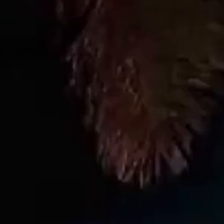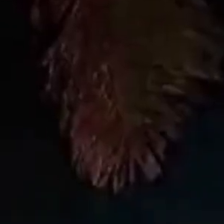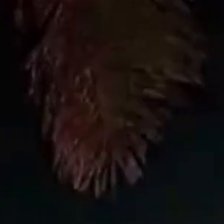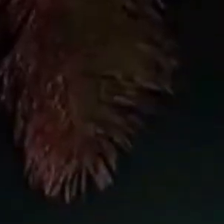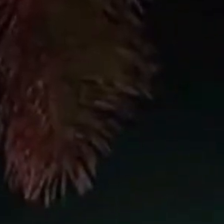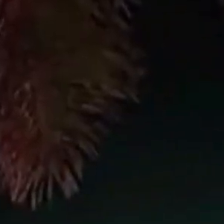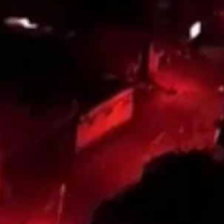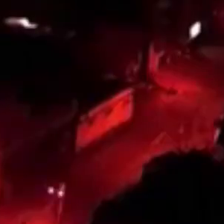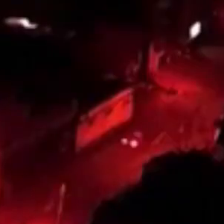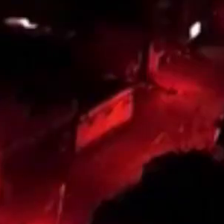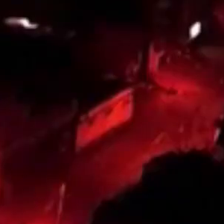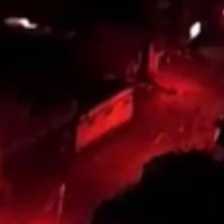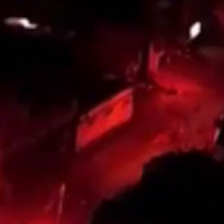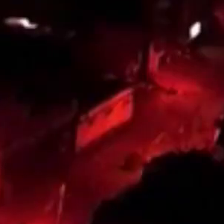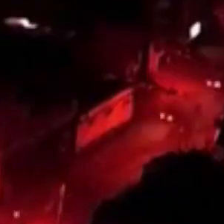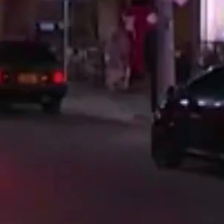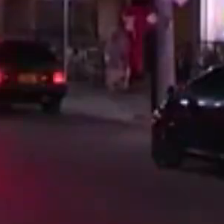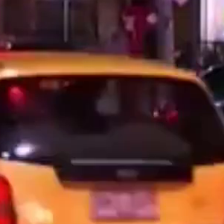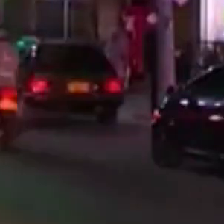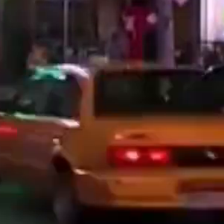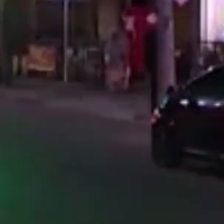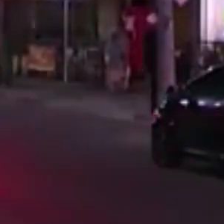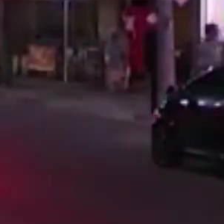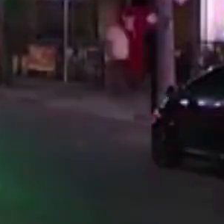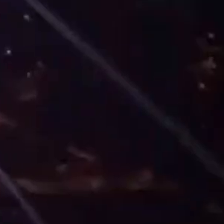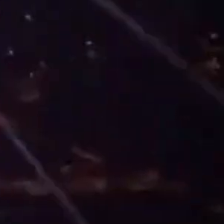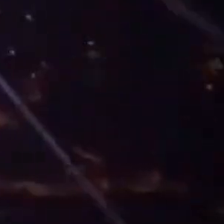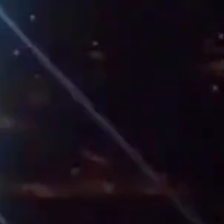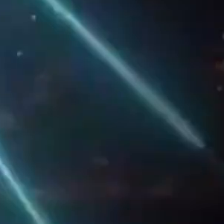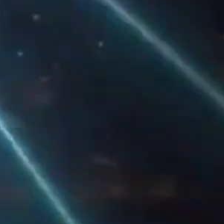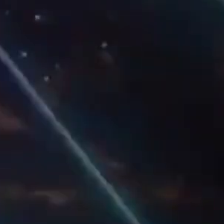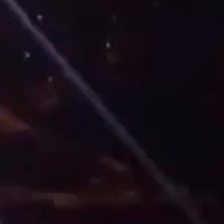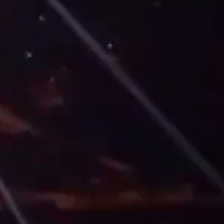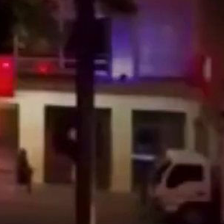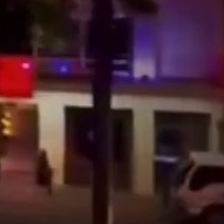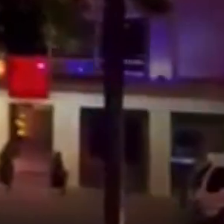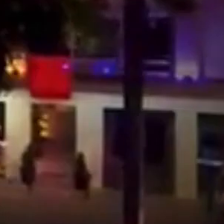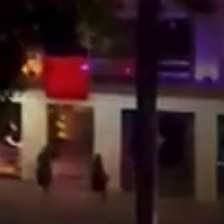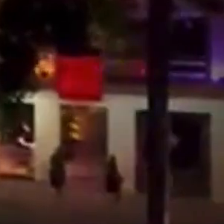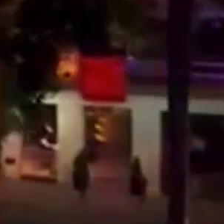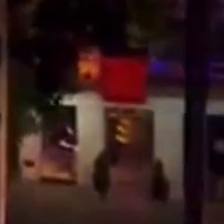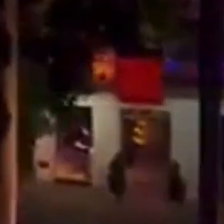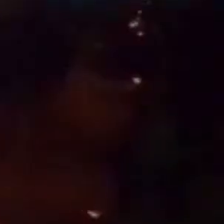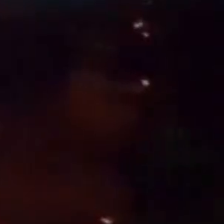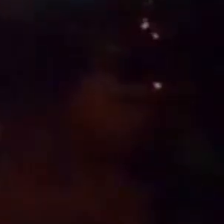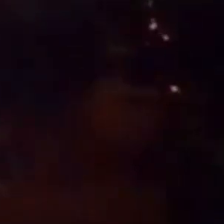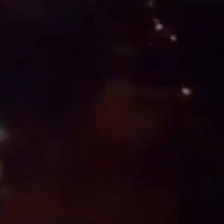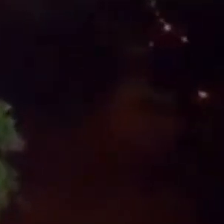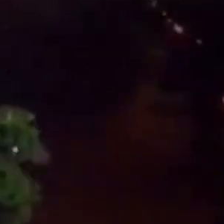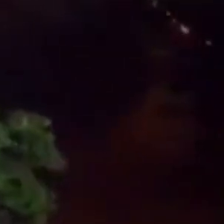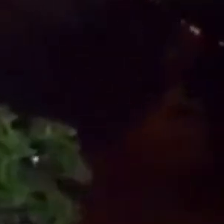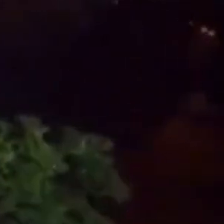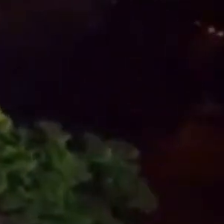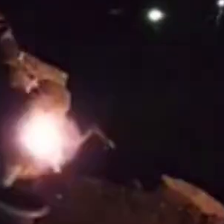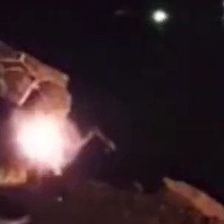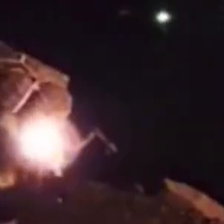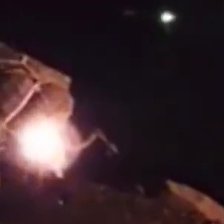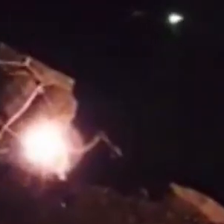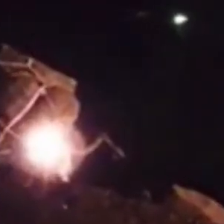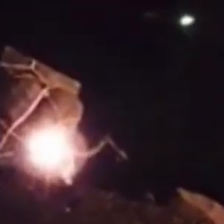A esta hora, Caldas, Quindío y Rizaralda se integran en la señal informativa más importante de la región.